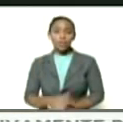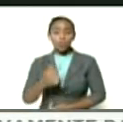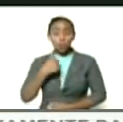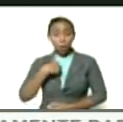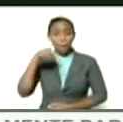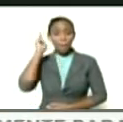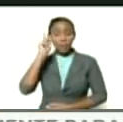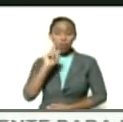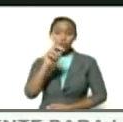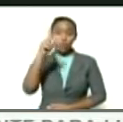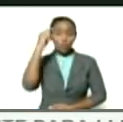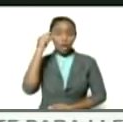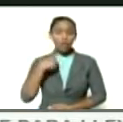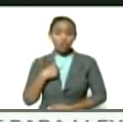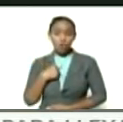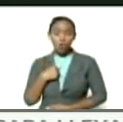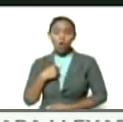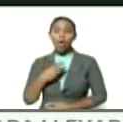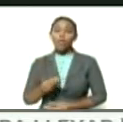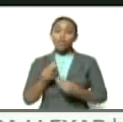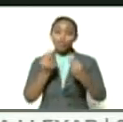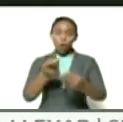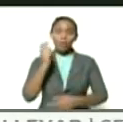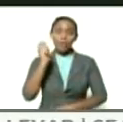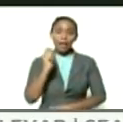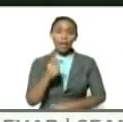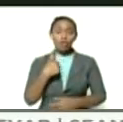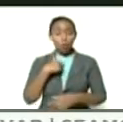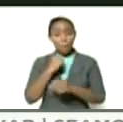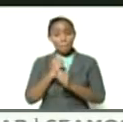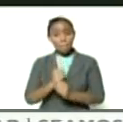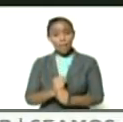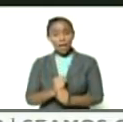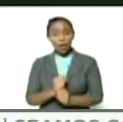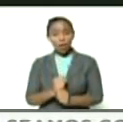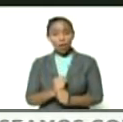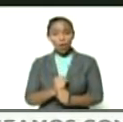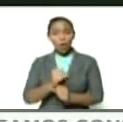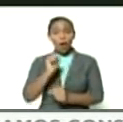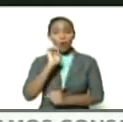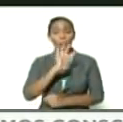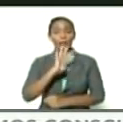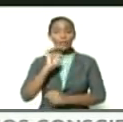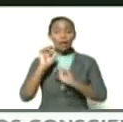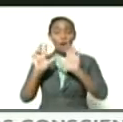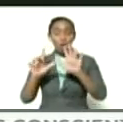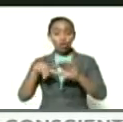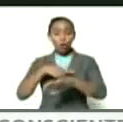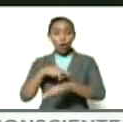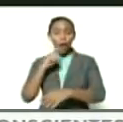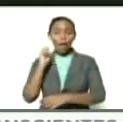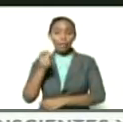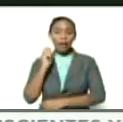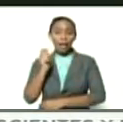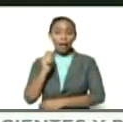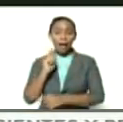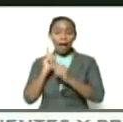profesor por un día les dejo una tarea y espero en 48 horas la tarea aquí está